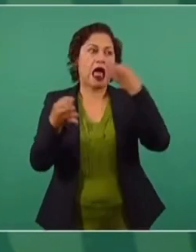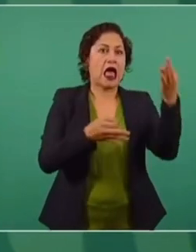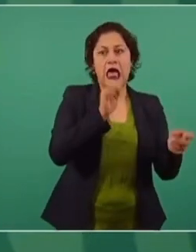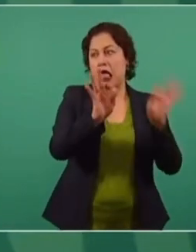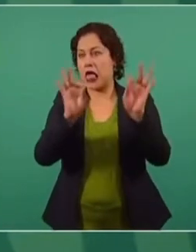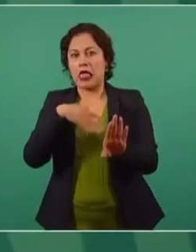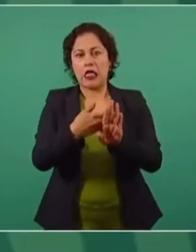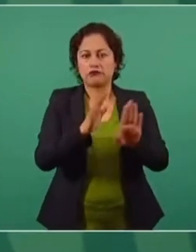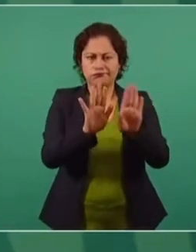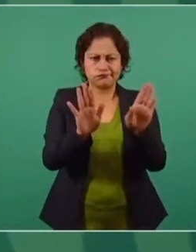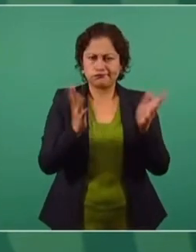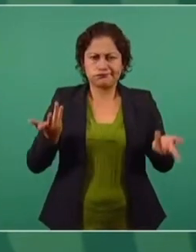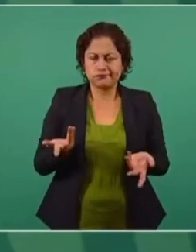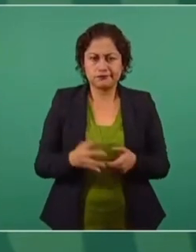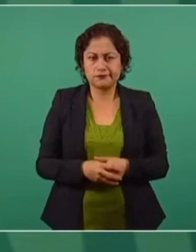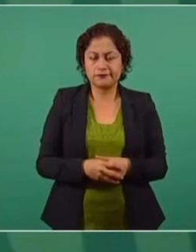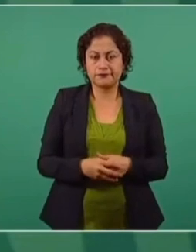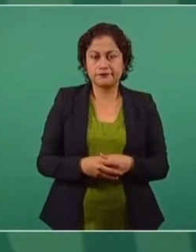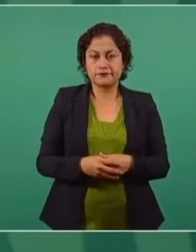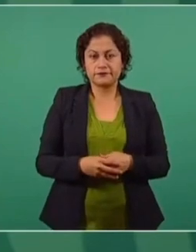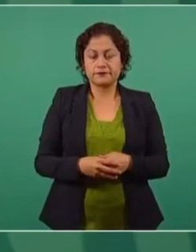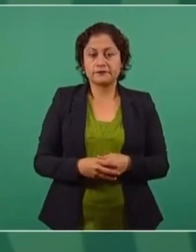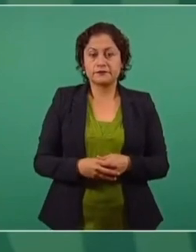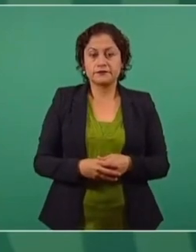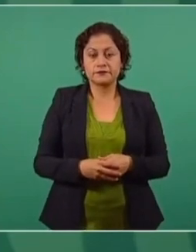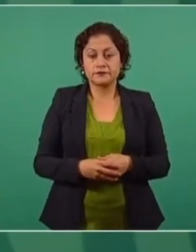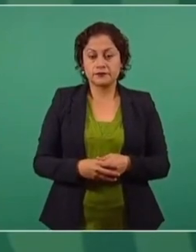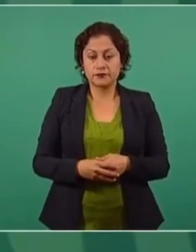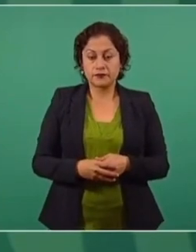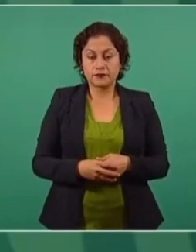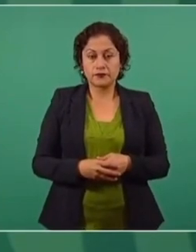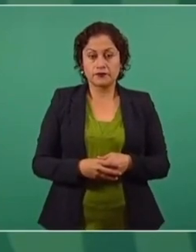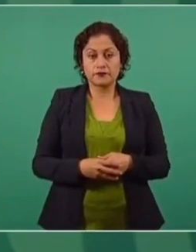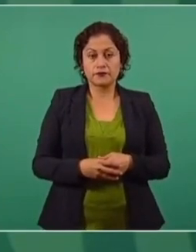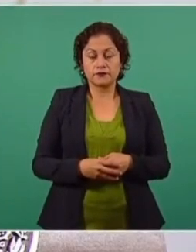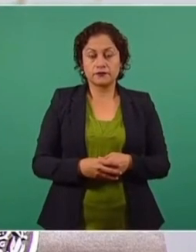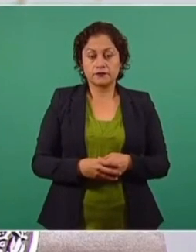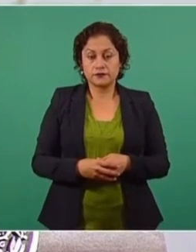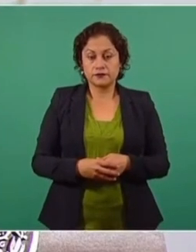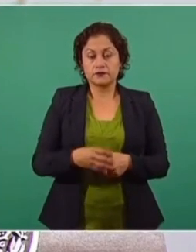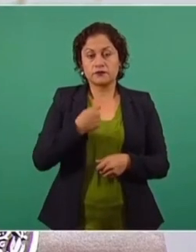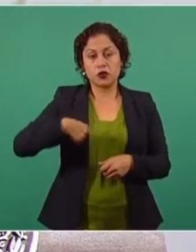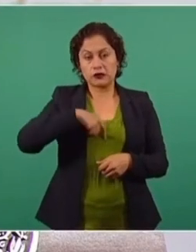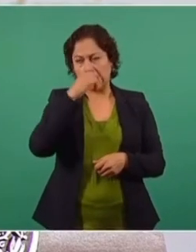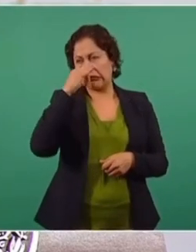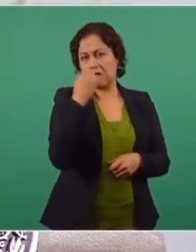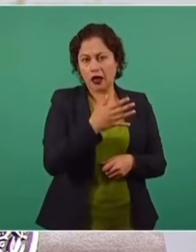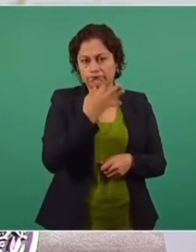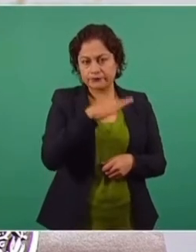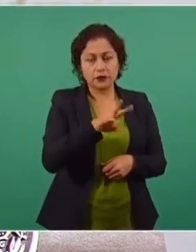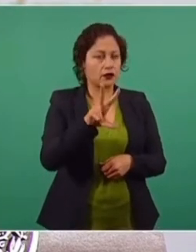mucho menos con protestas groseras